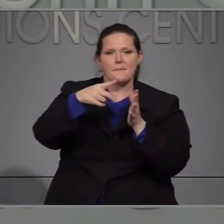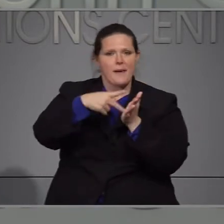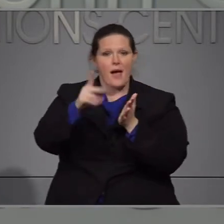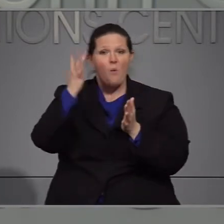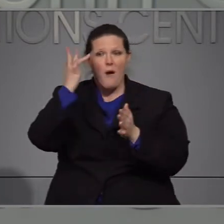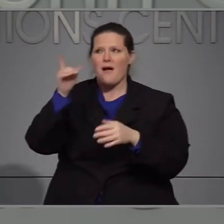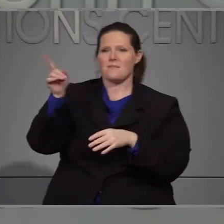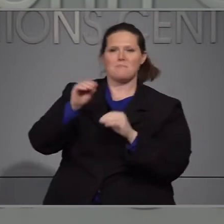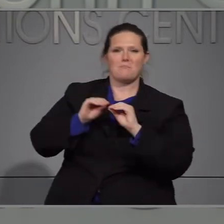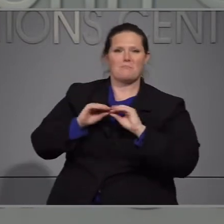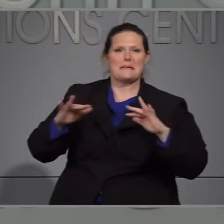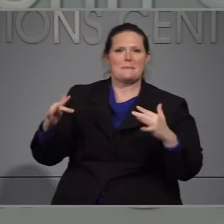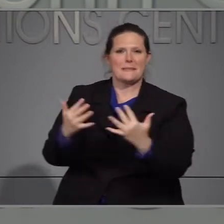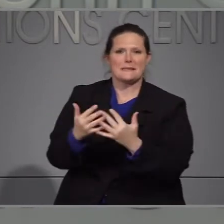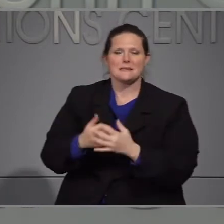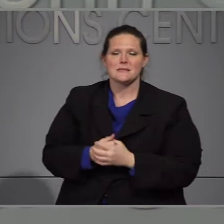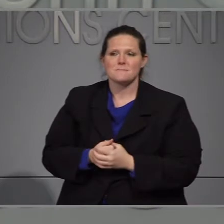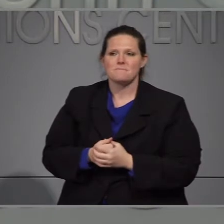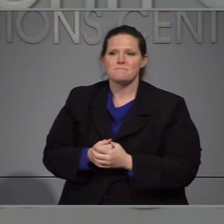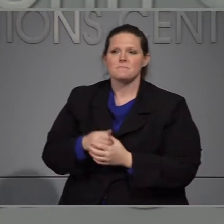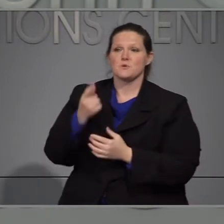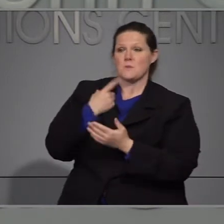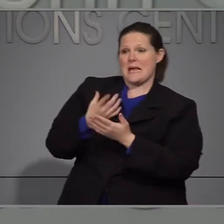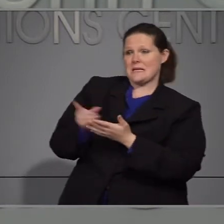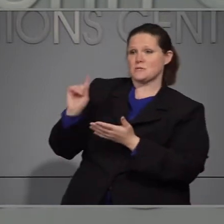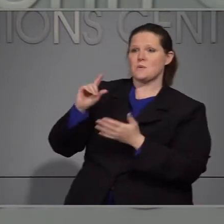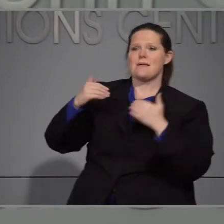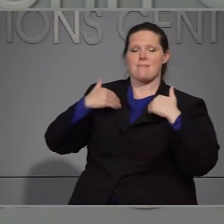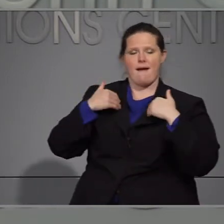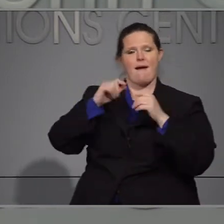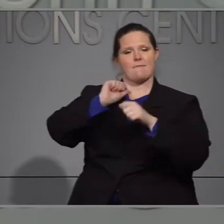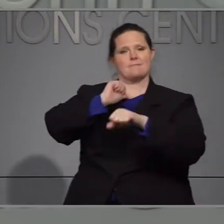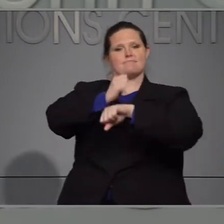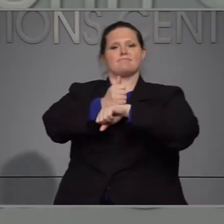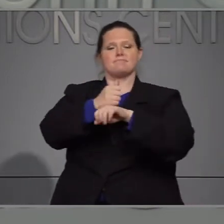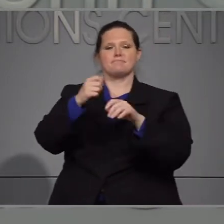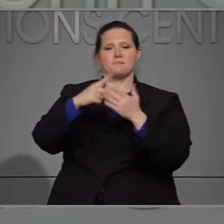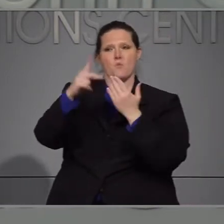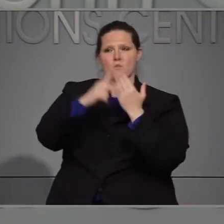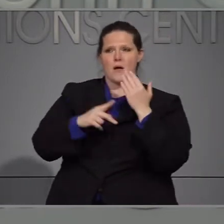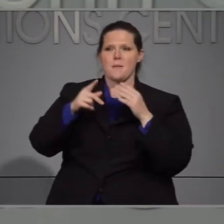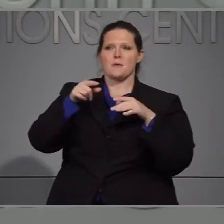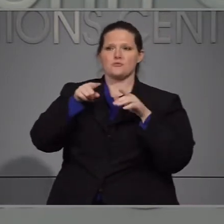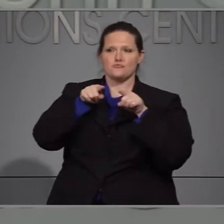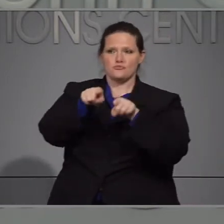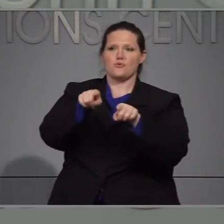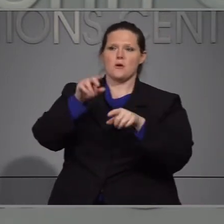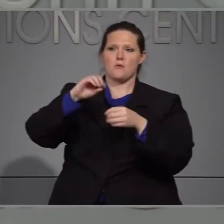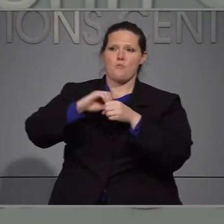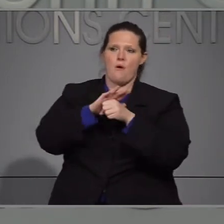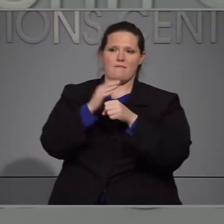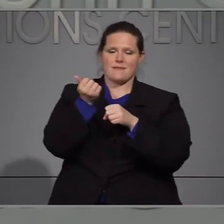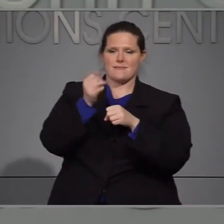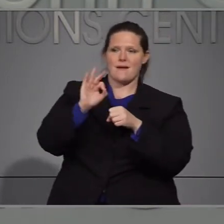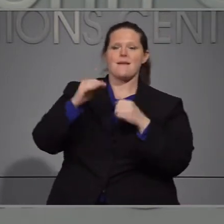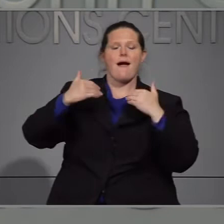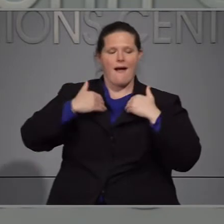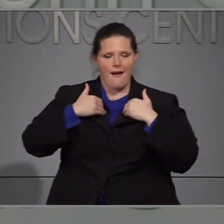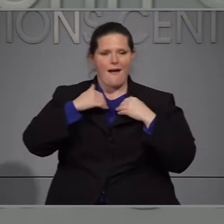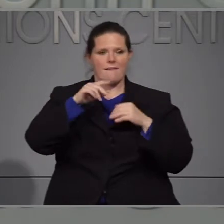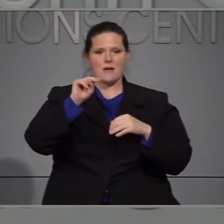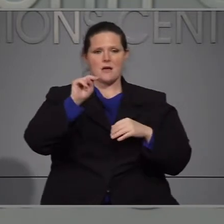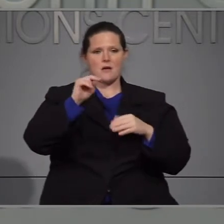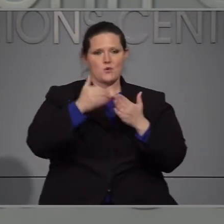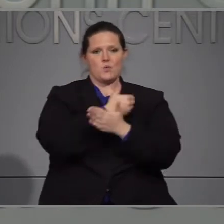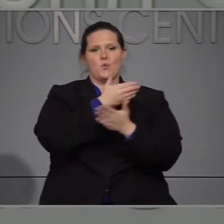ya que tenemos ingresos locales atrasados la última semana se aprobó la propuesta de ser centrada en